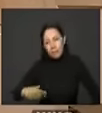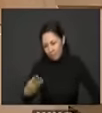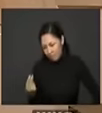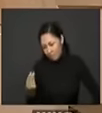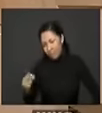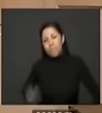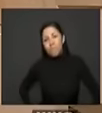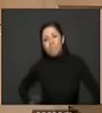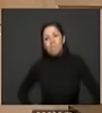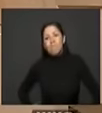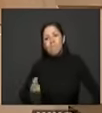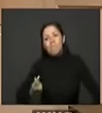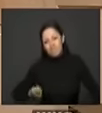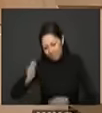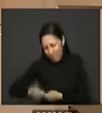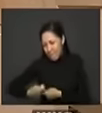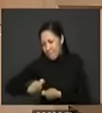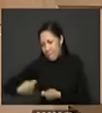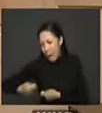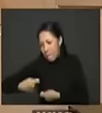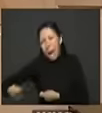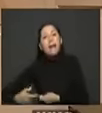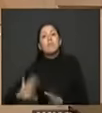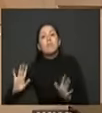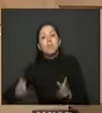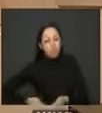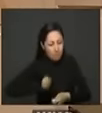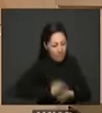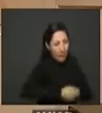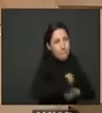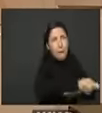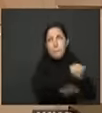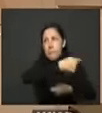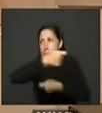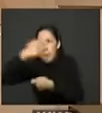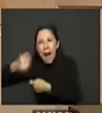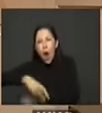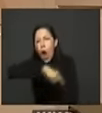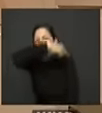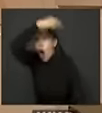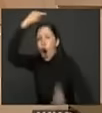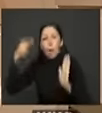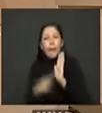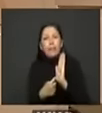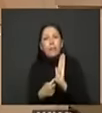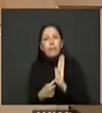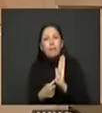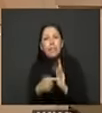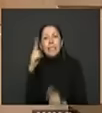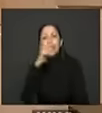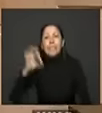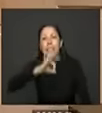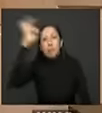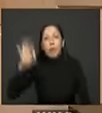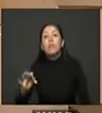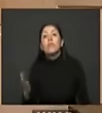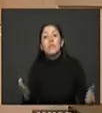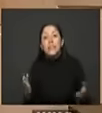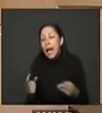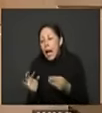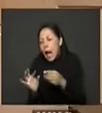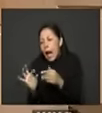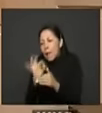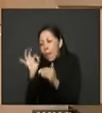y financiarle a los municipios 100% 100% sin esperar contrapartida